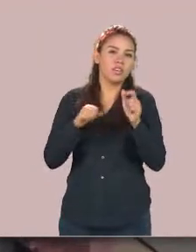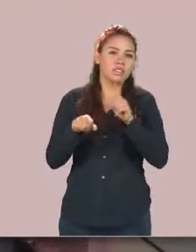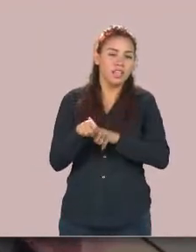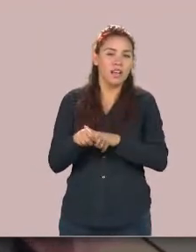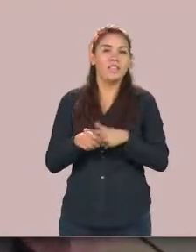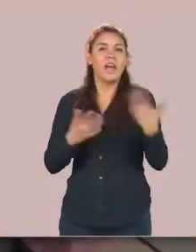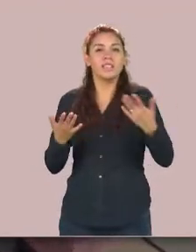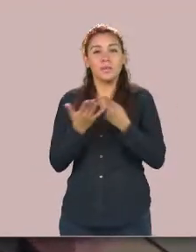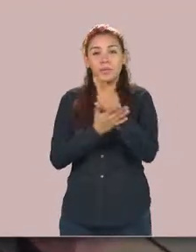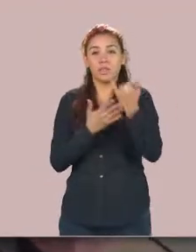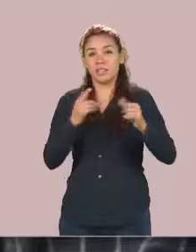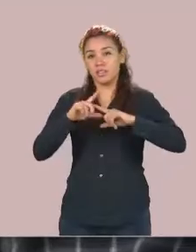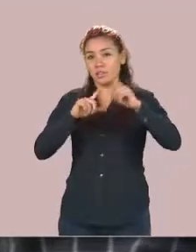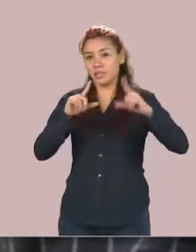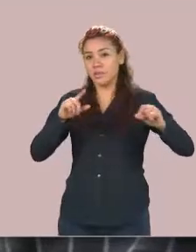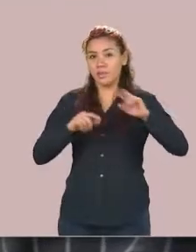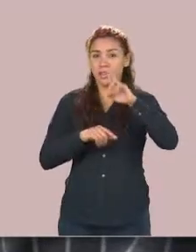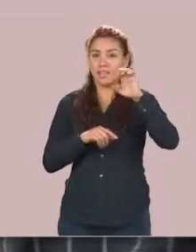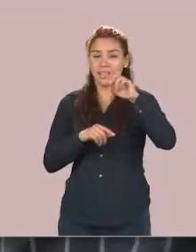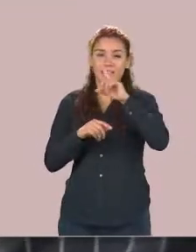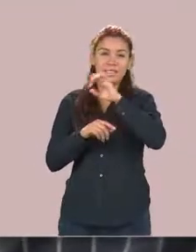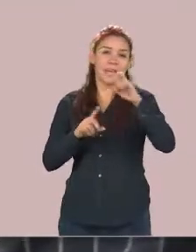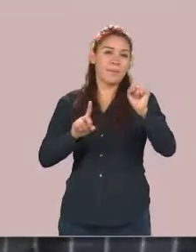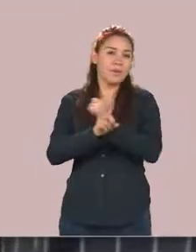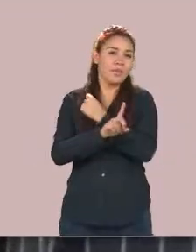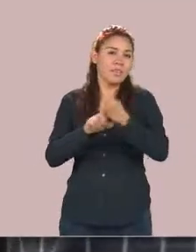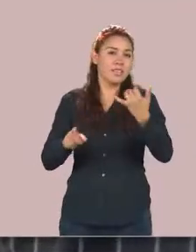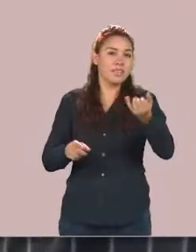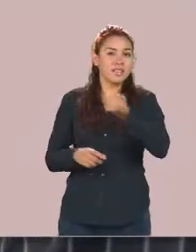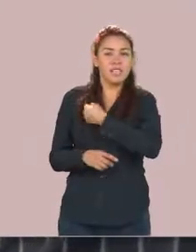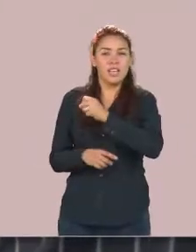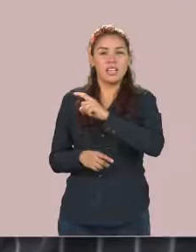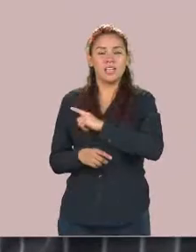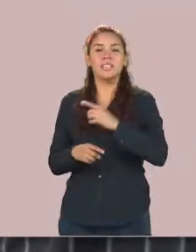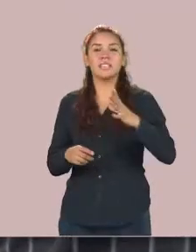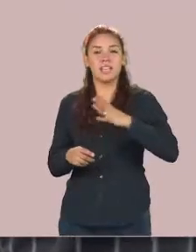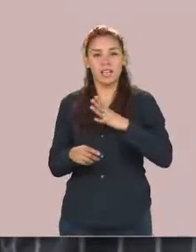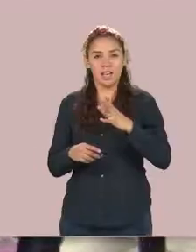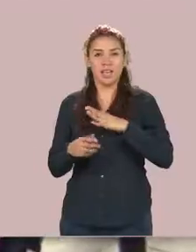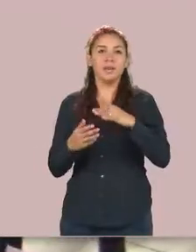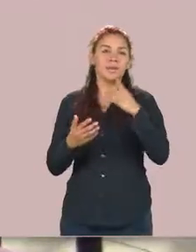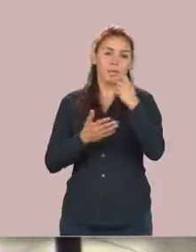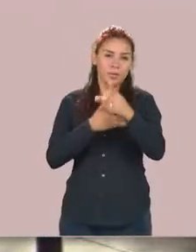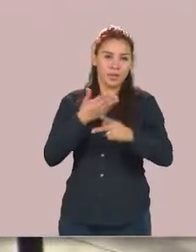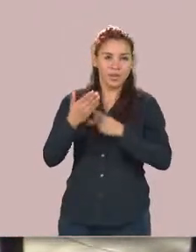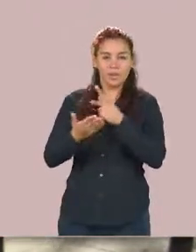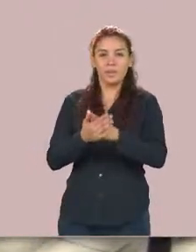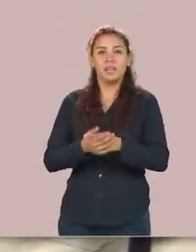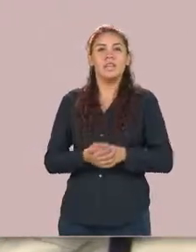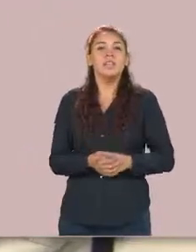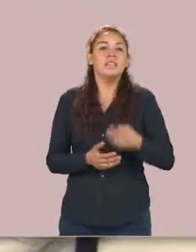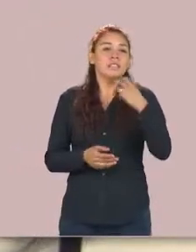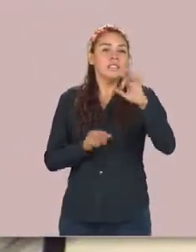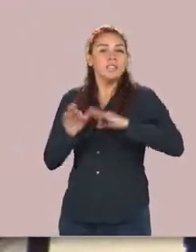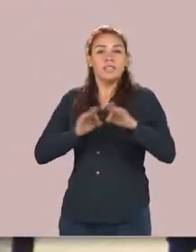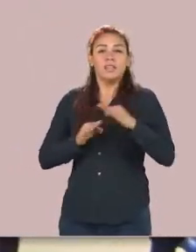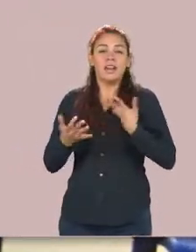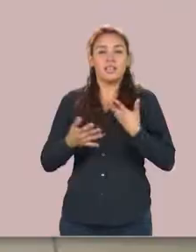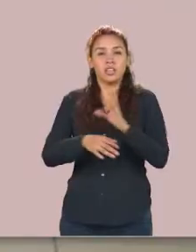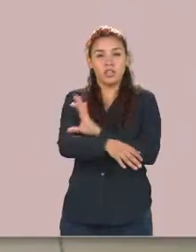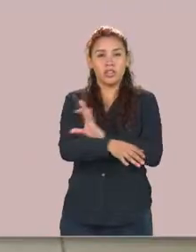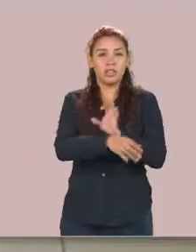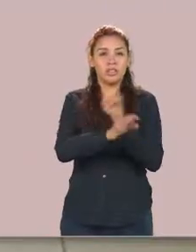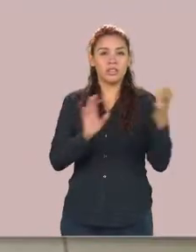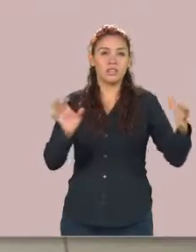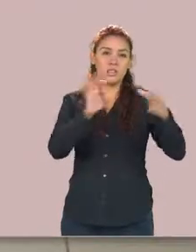Nacional de la Red de Violencia y Salud, reconocido por el Programa para el Desarrollo Profesional Docente. Este trabajo se realiza en coordinación con otras instituciones